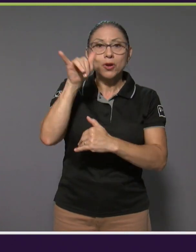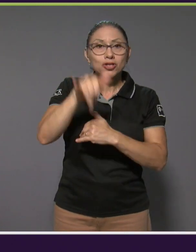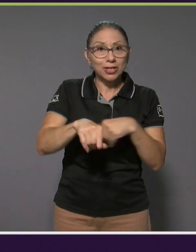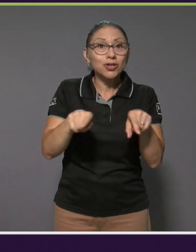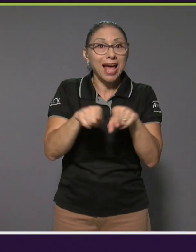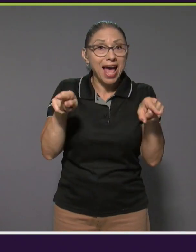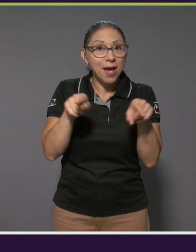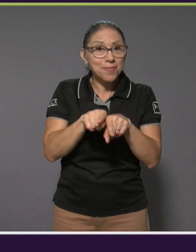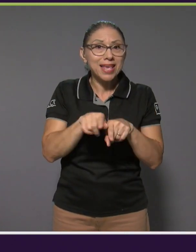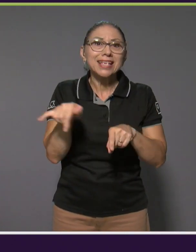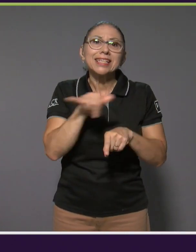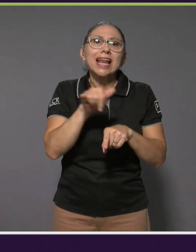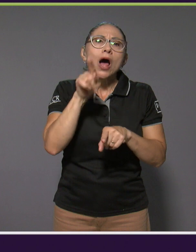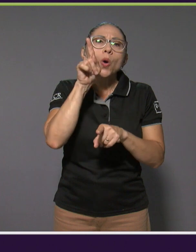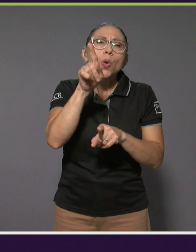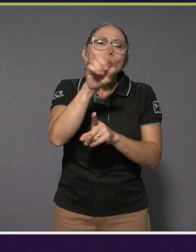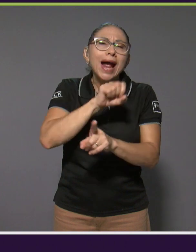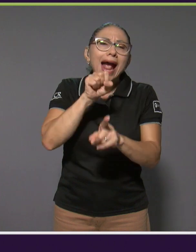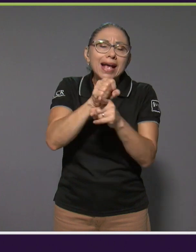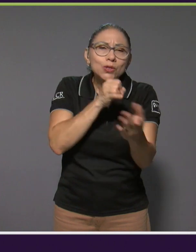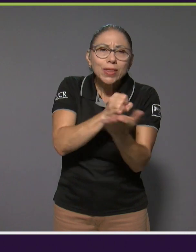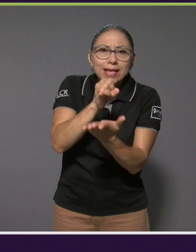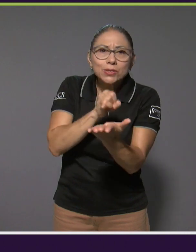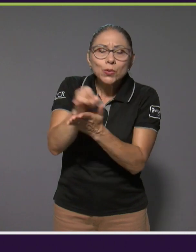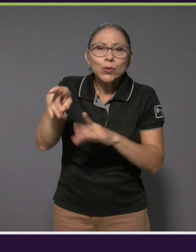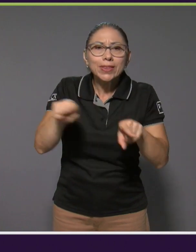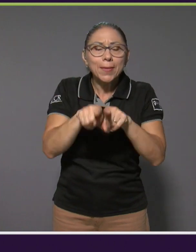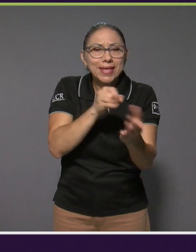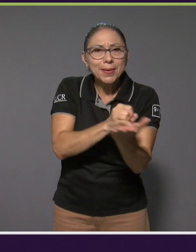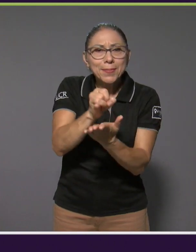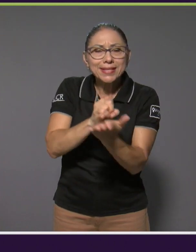también como caso de estudio e investigación científica.